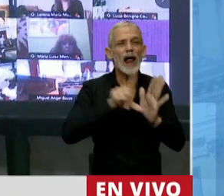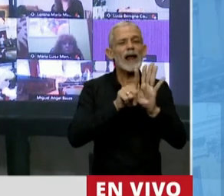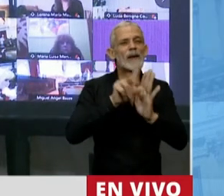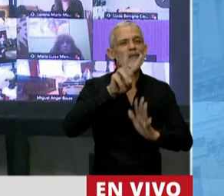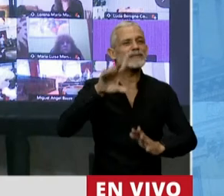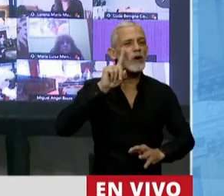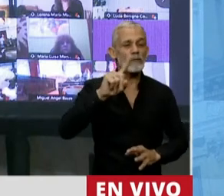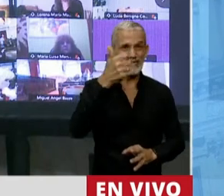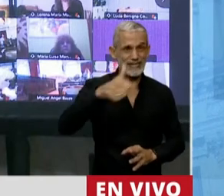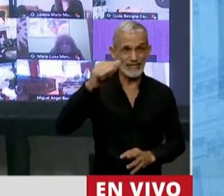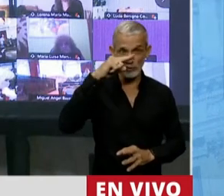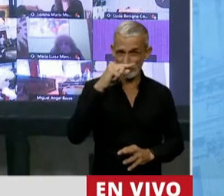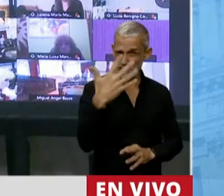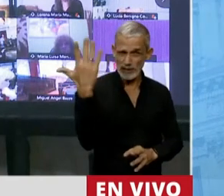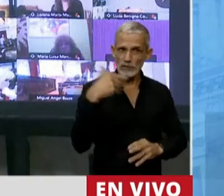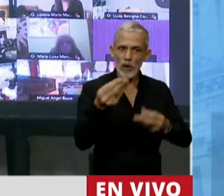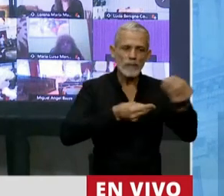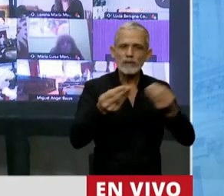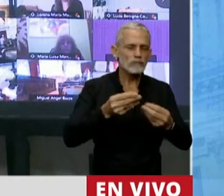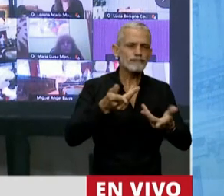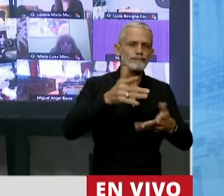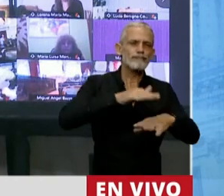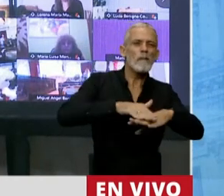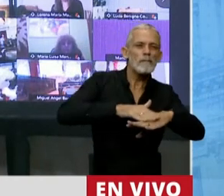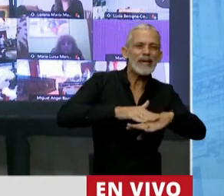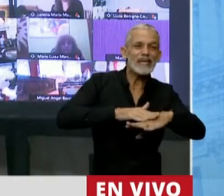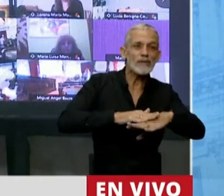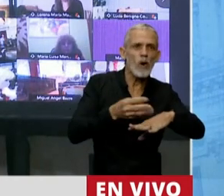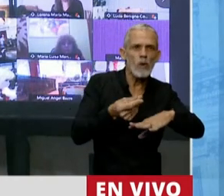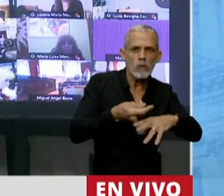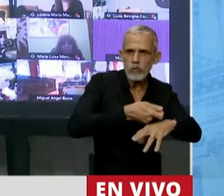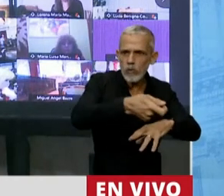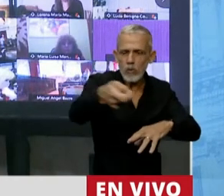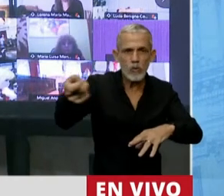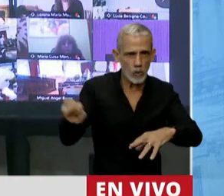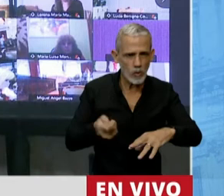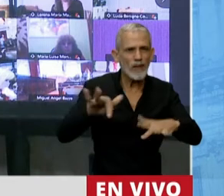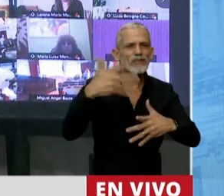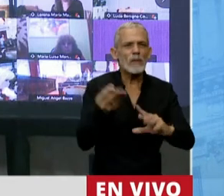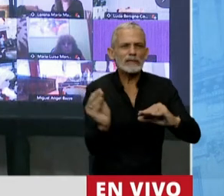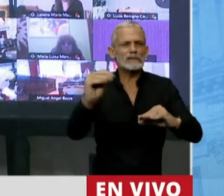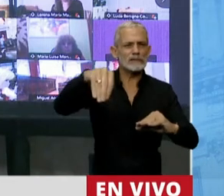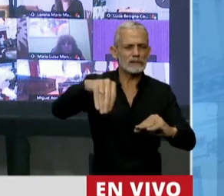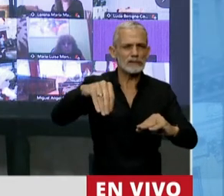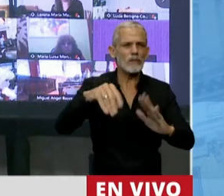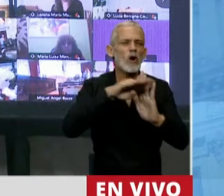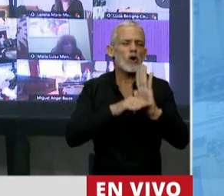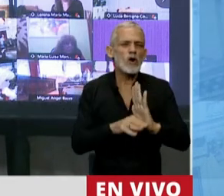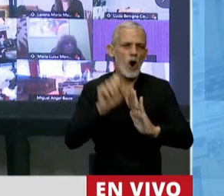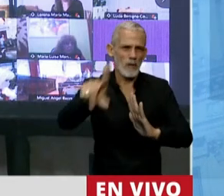.675 que establece los presupuestos mínimos de protección ambiental que luego serán complementados por normas